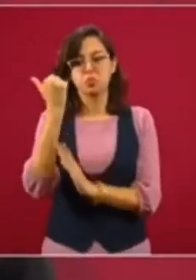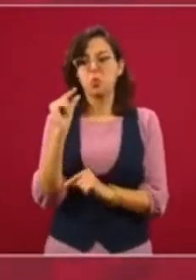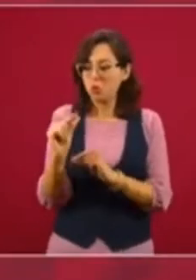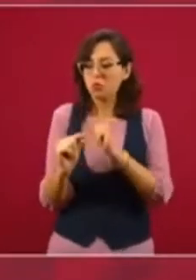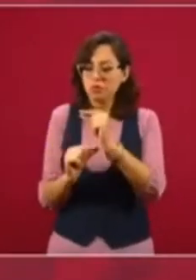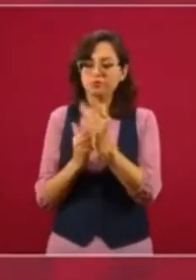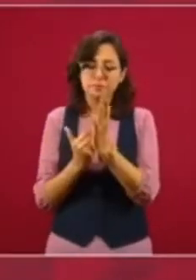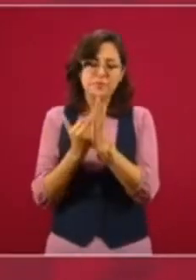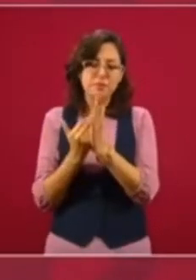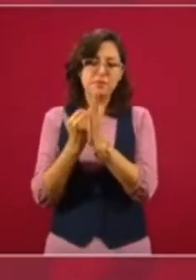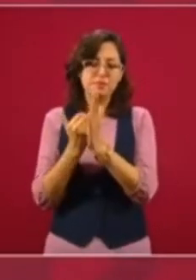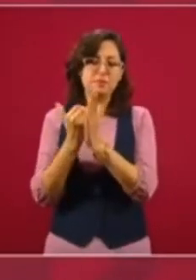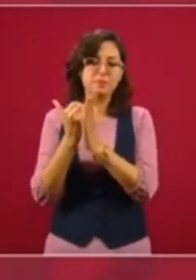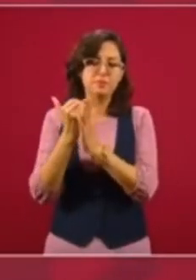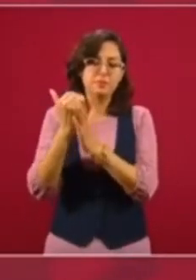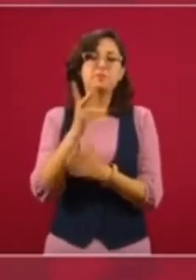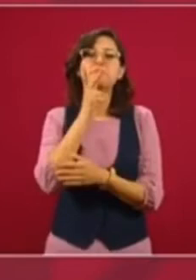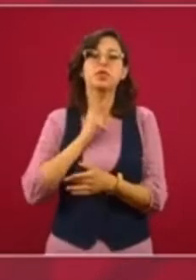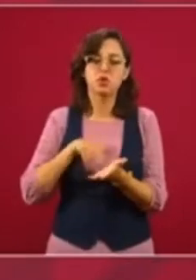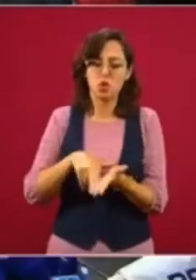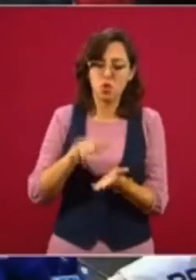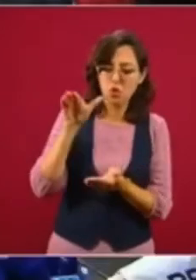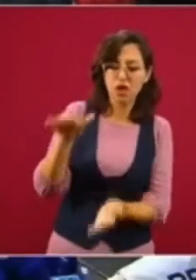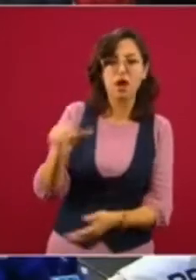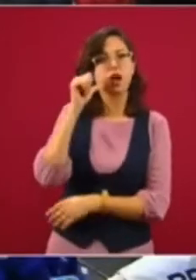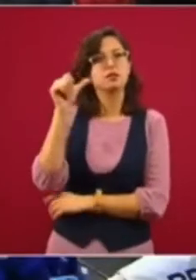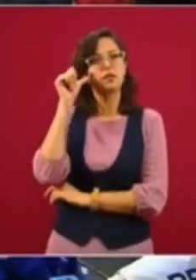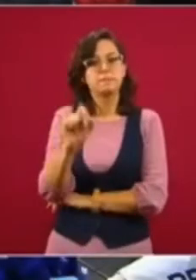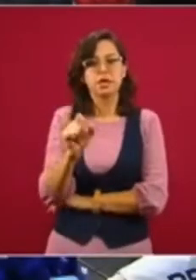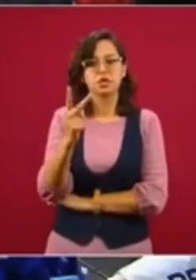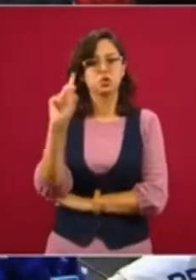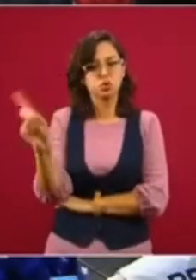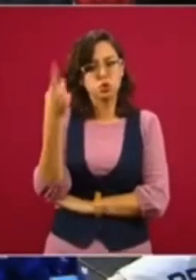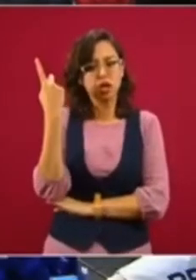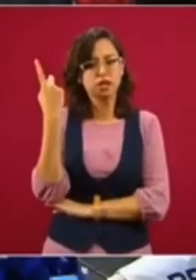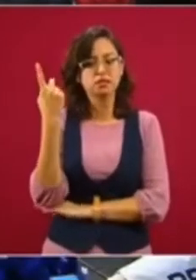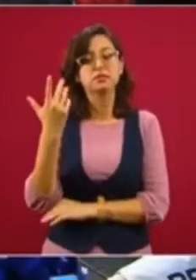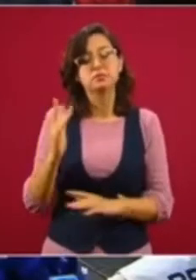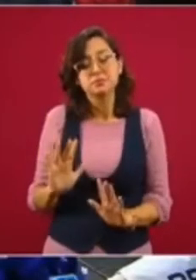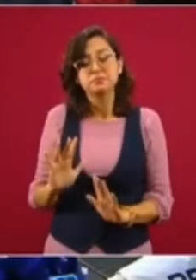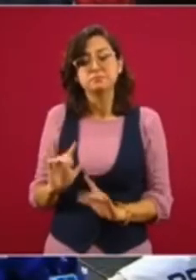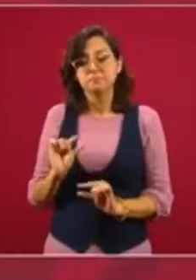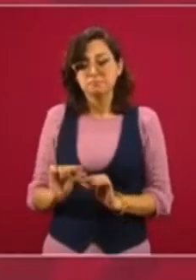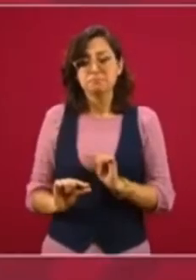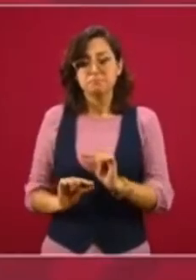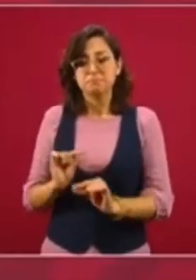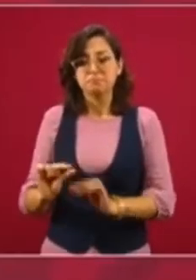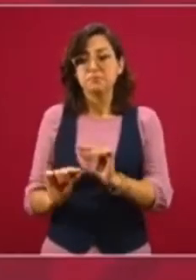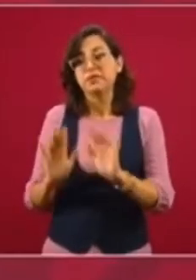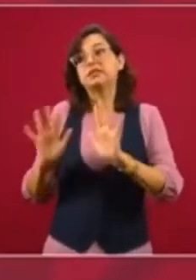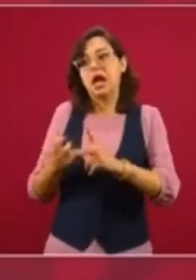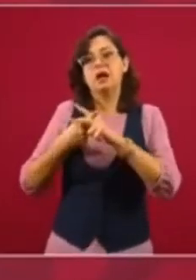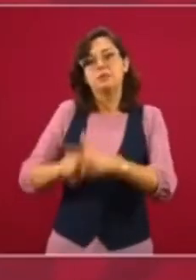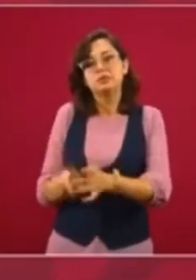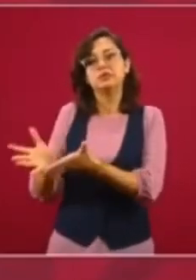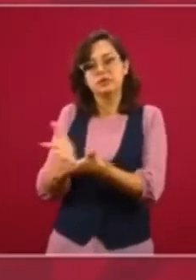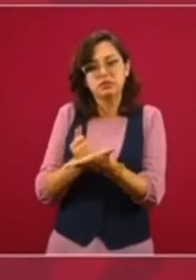poco el precio del barril, ayer estaban 22 dólares, ya sí, ya tenemos utilidades.